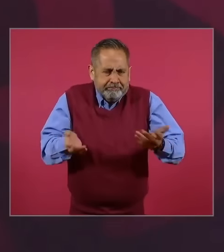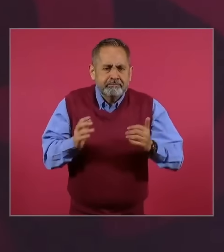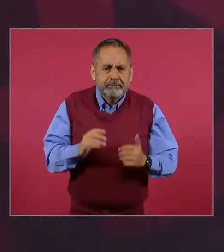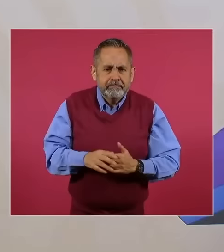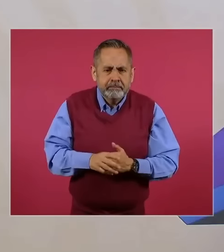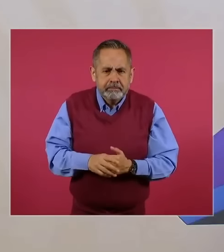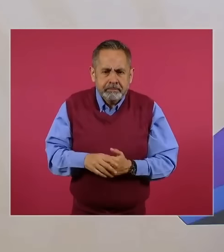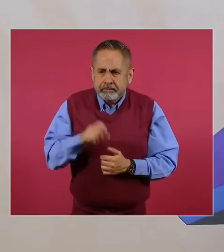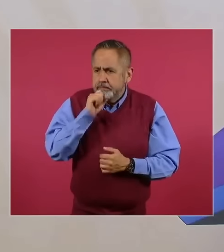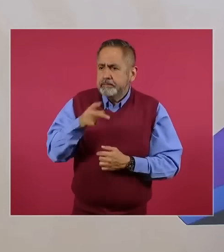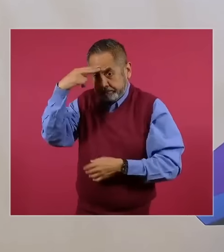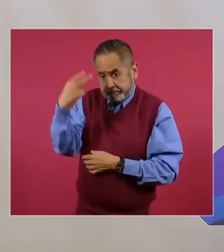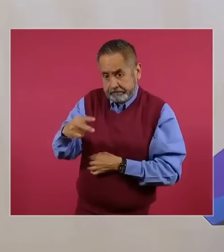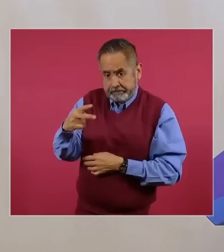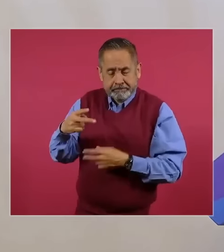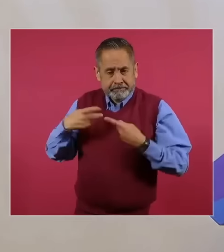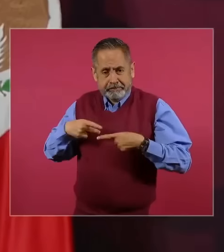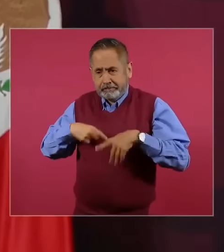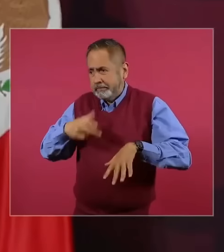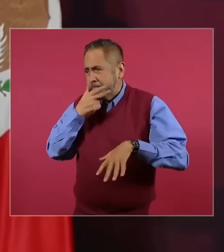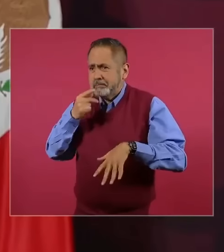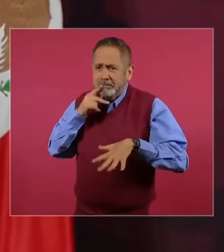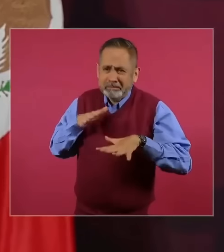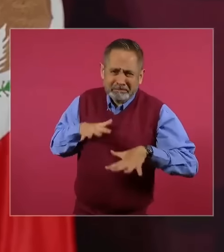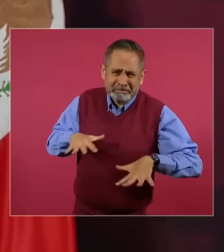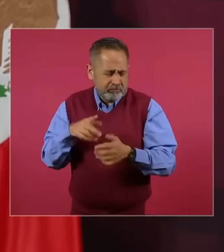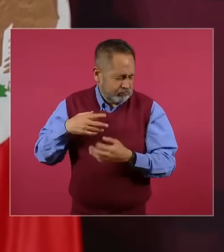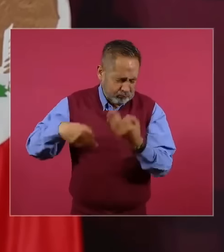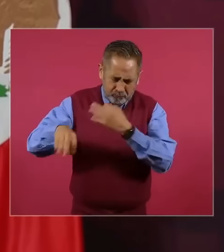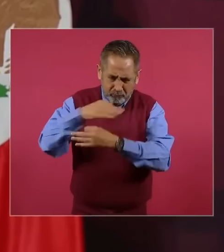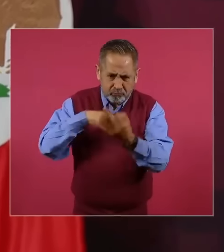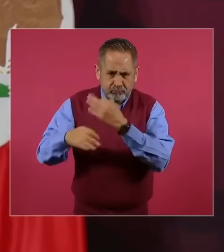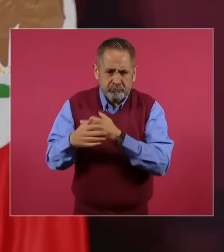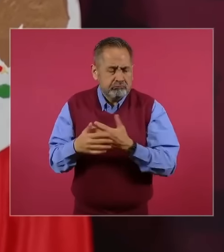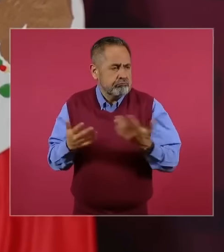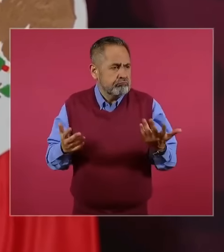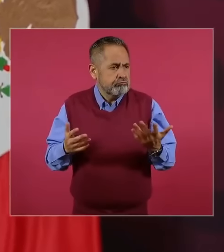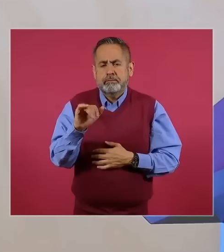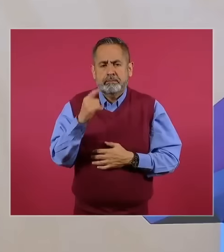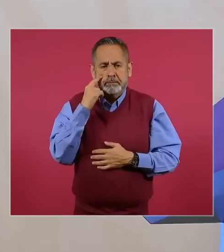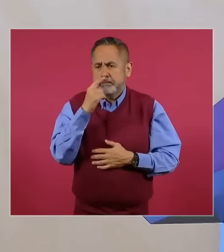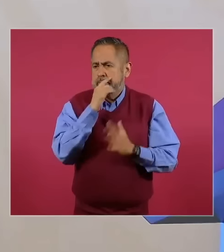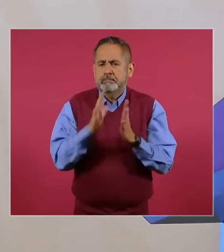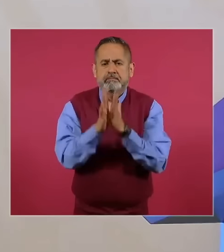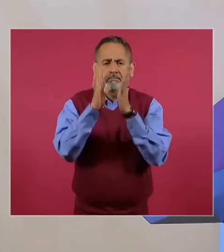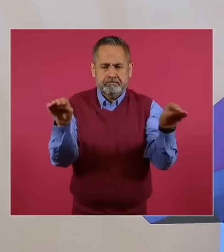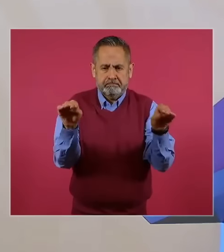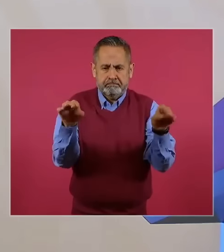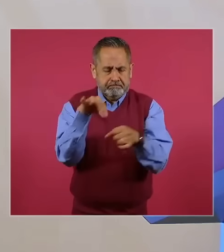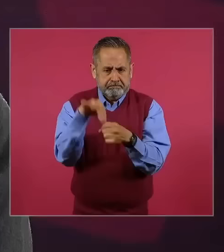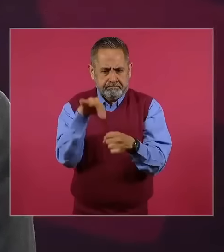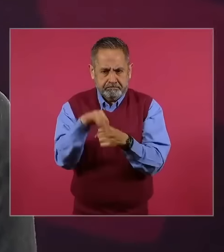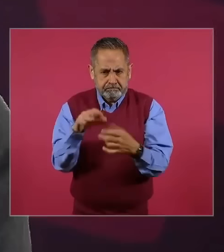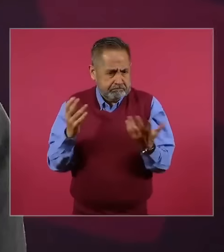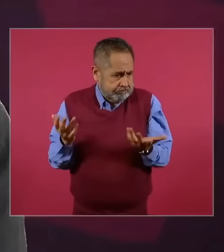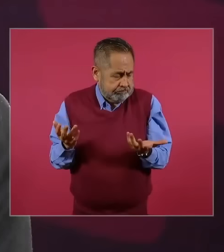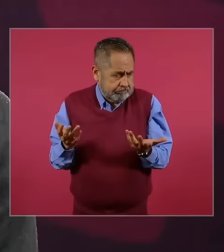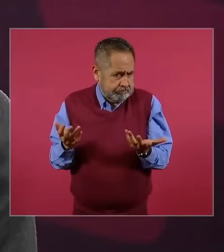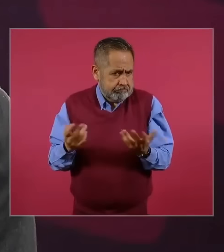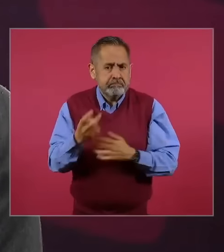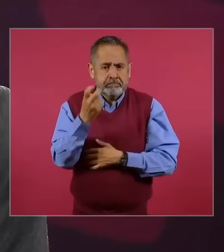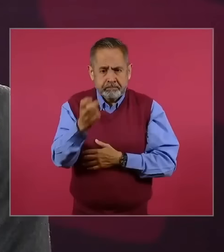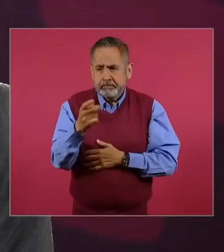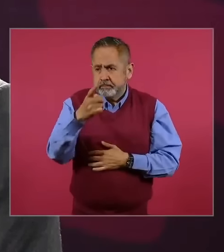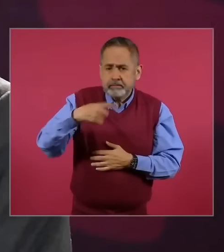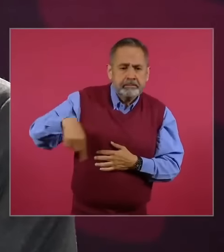los mexicanos vivimos en una democracia? ¿Qué no es la democracia el